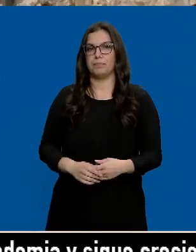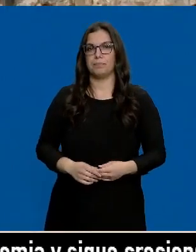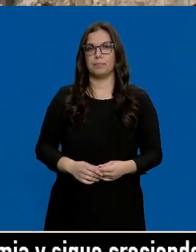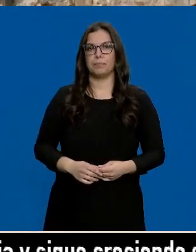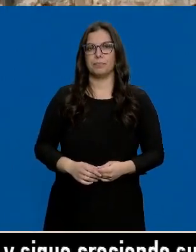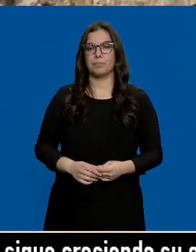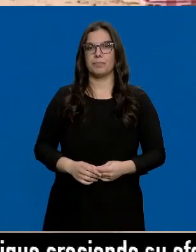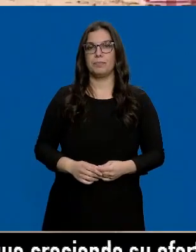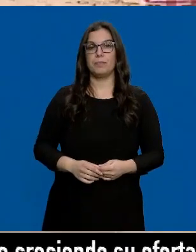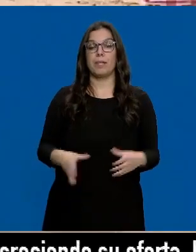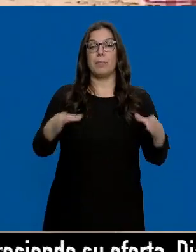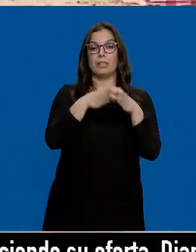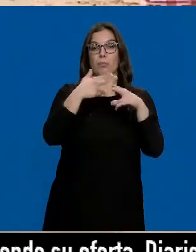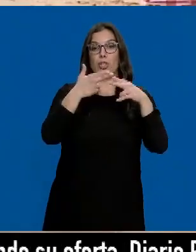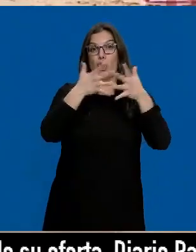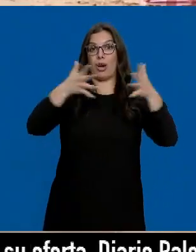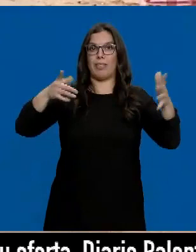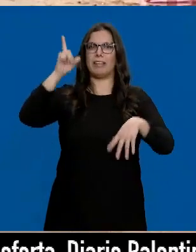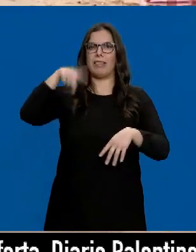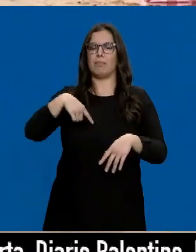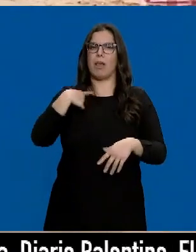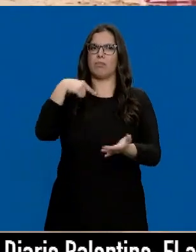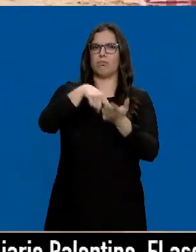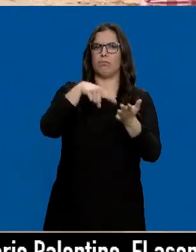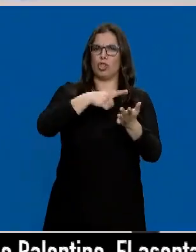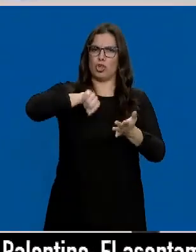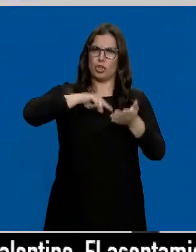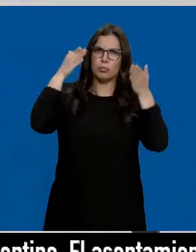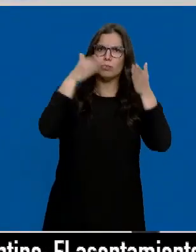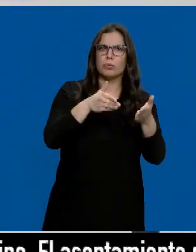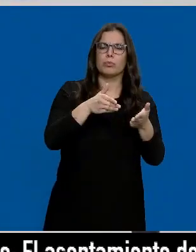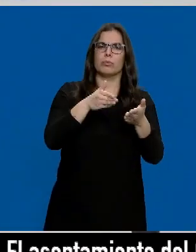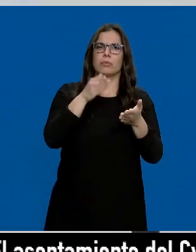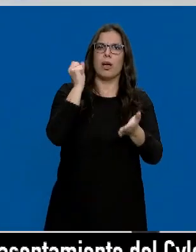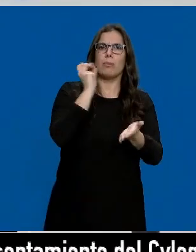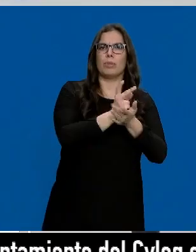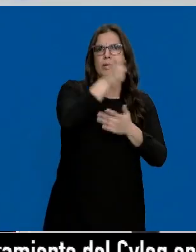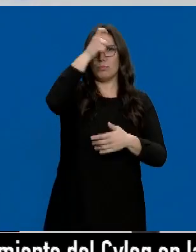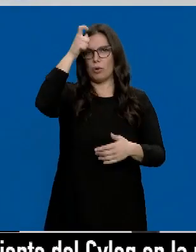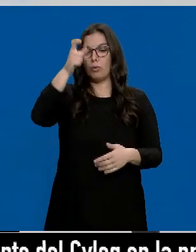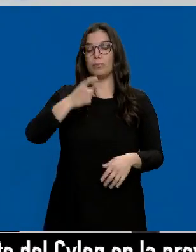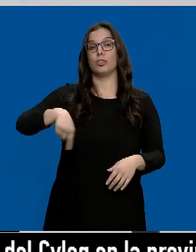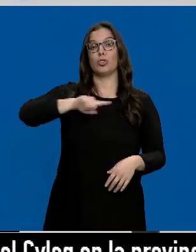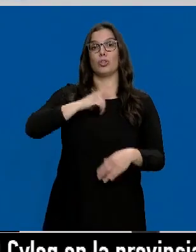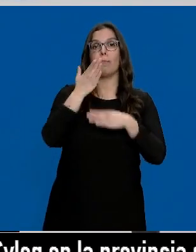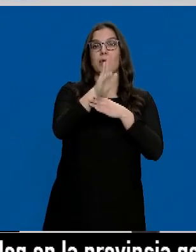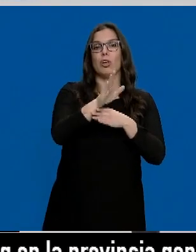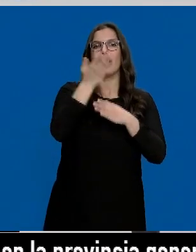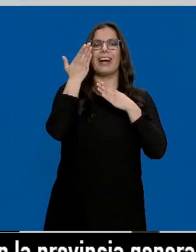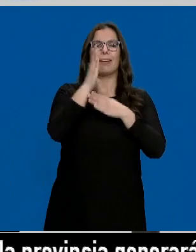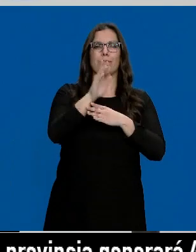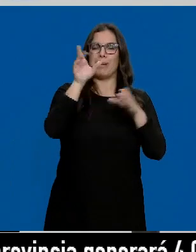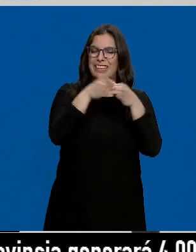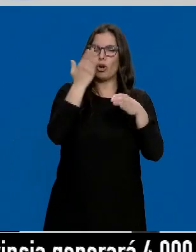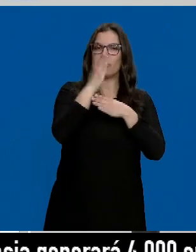Los grandes partidos también reivindican su apuesta por la España vaciada. Somos el partido que mejor representa a las personas de esta tierra. Ahora